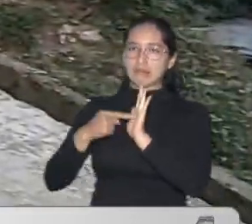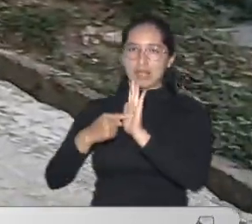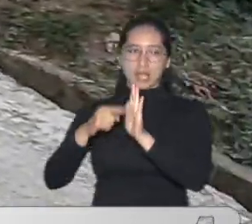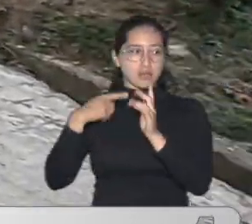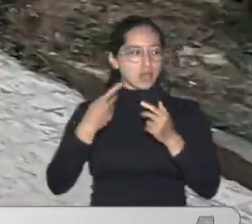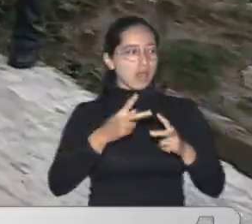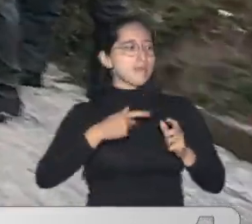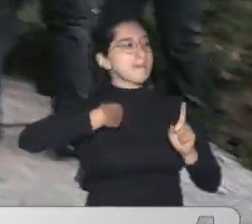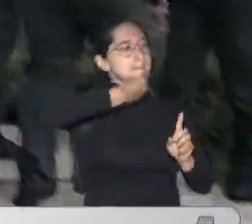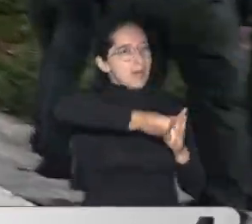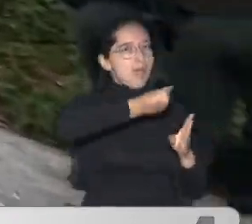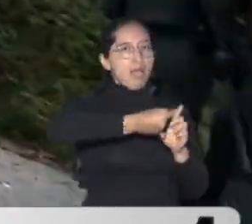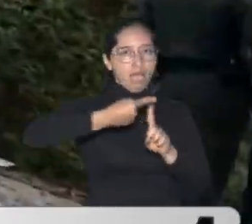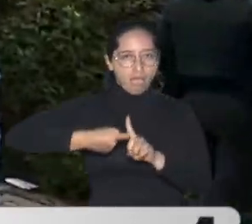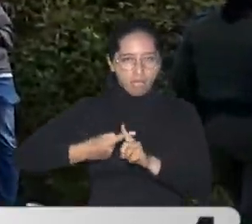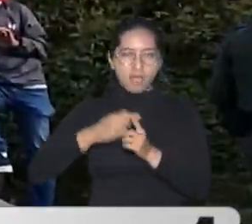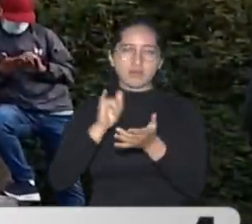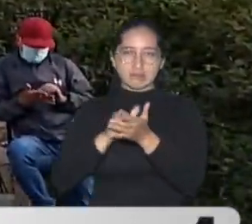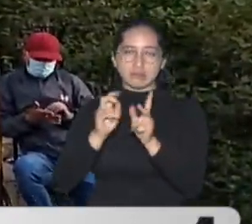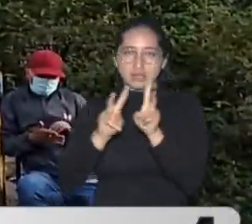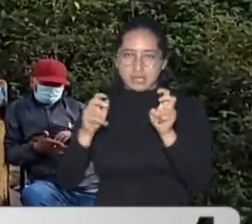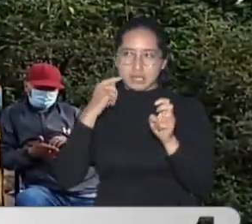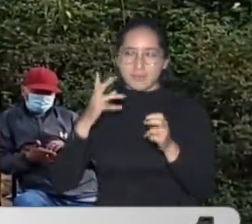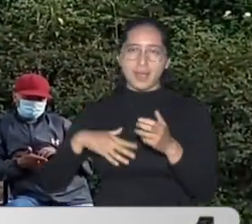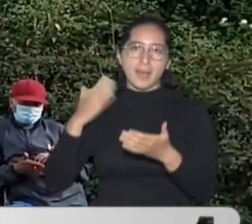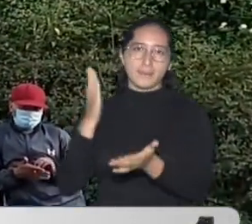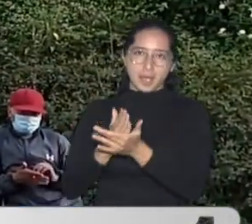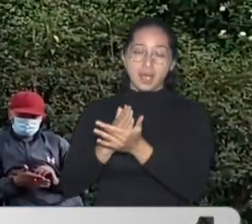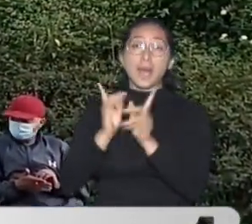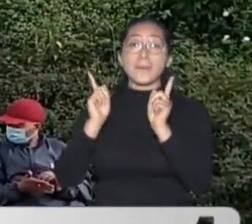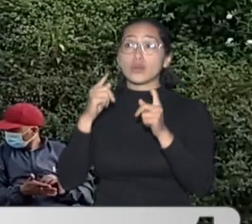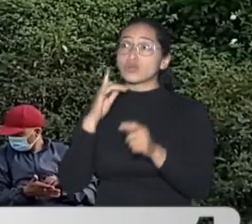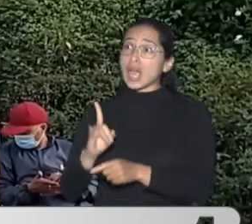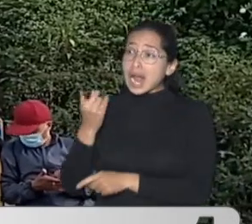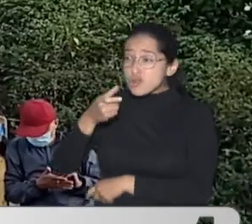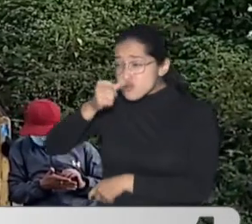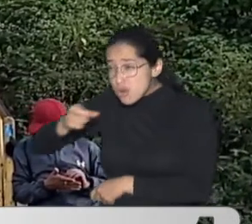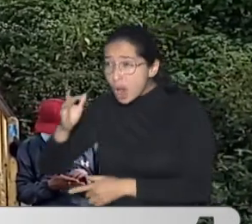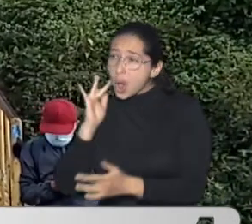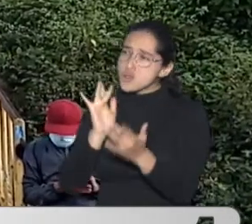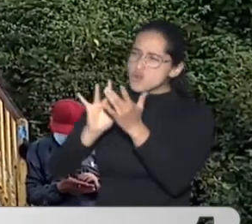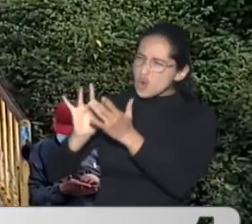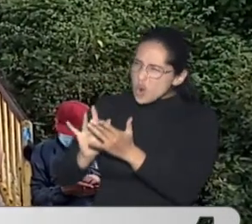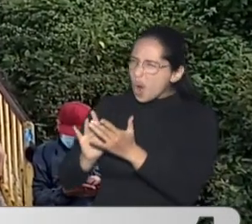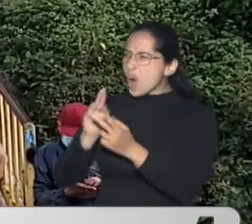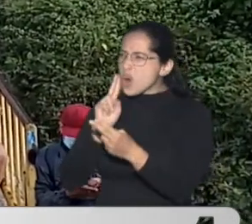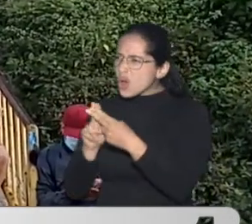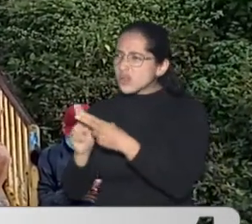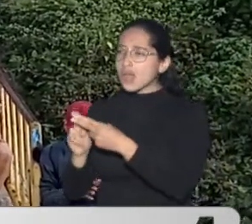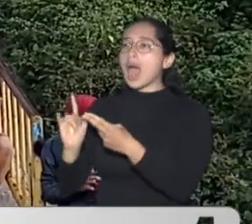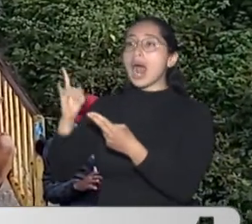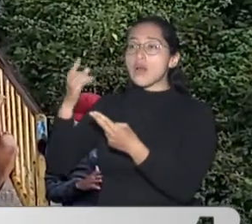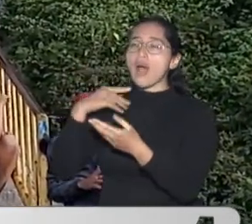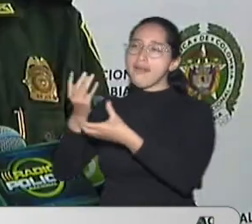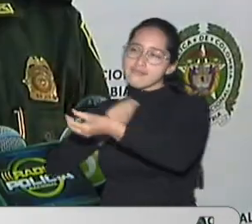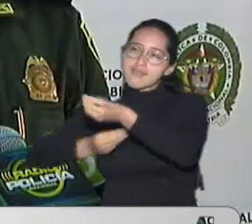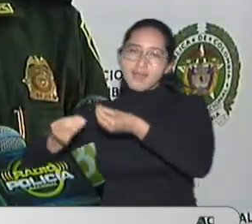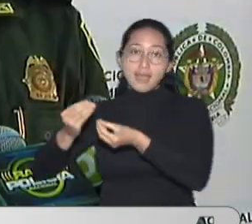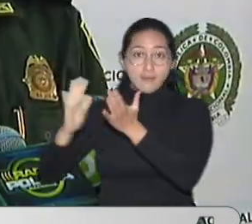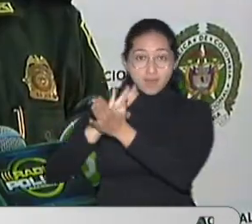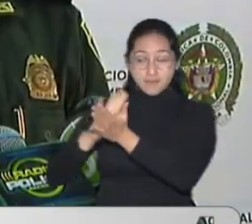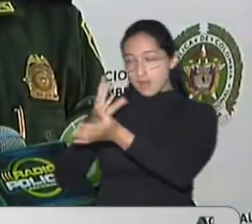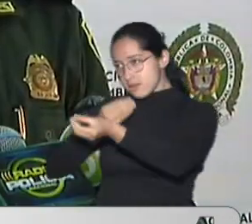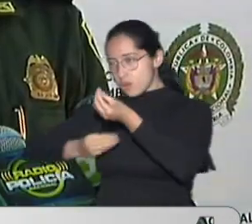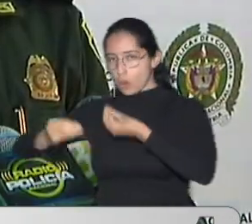La alcaldía Ofreció una millonaria Recompensa Por información De los responsables Hasta 10 millones De pesos Información Que puede ser